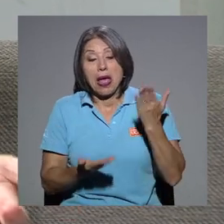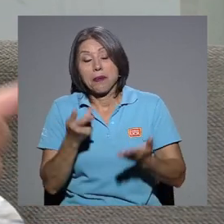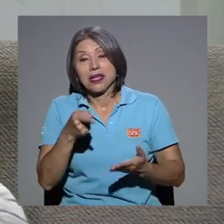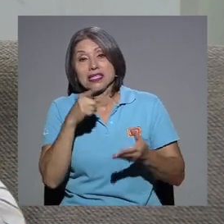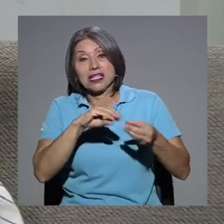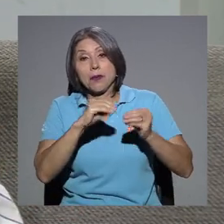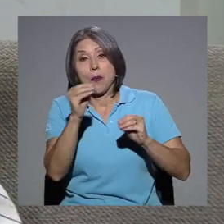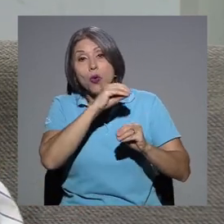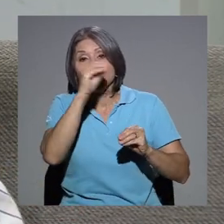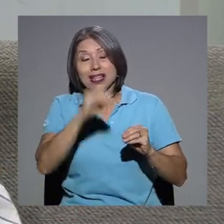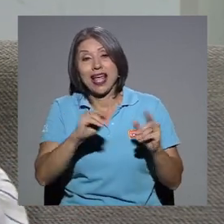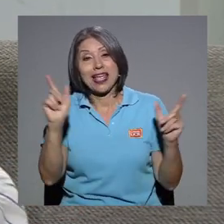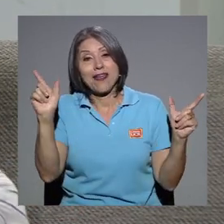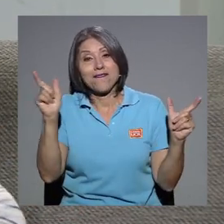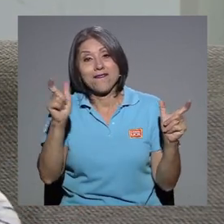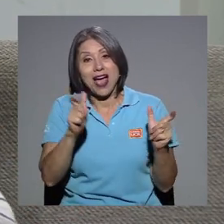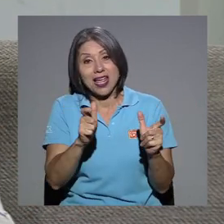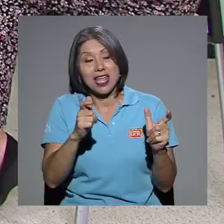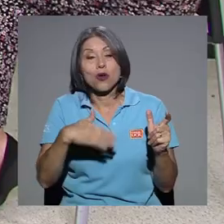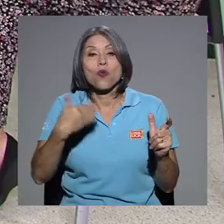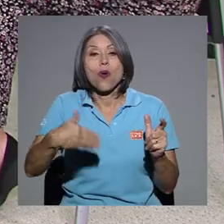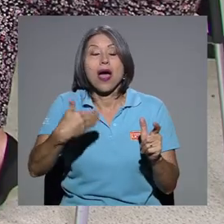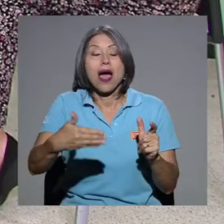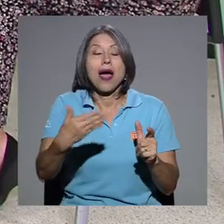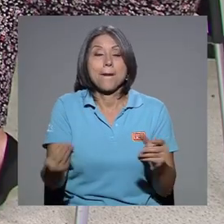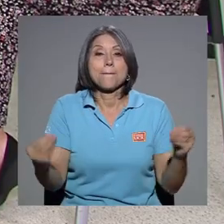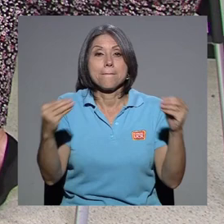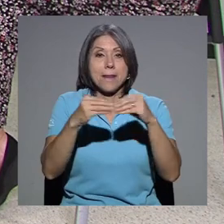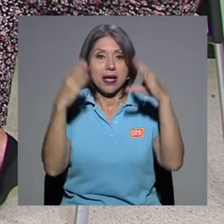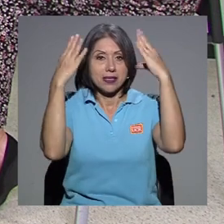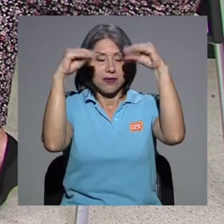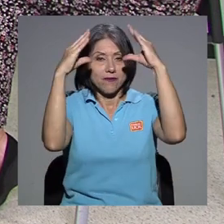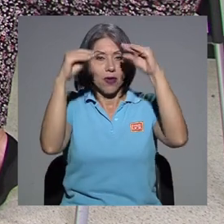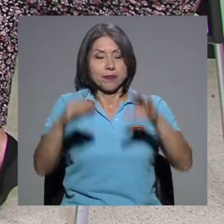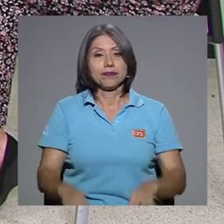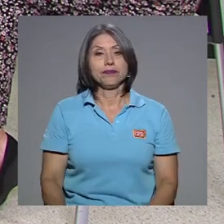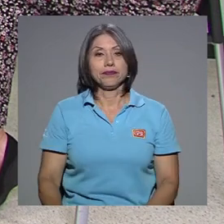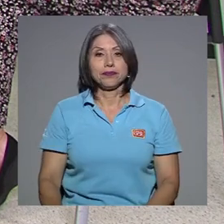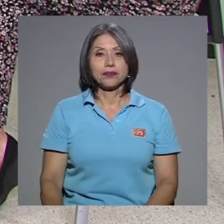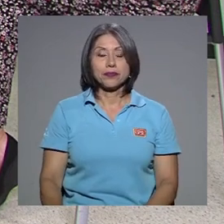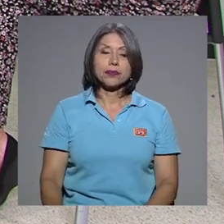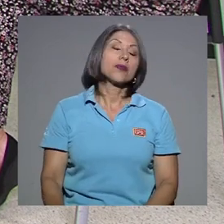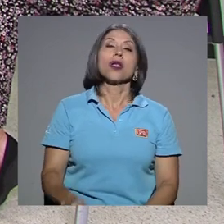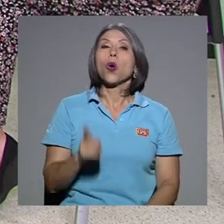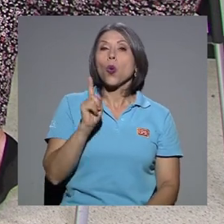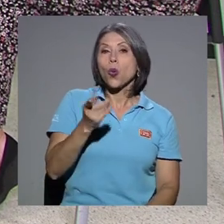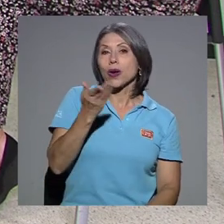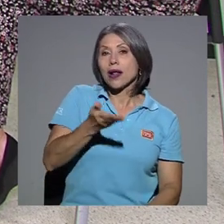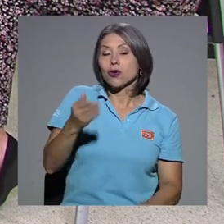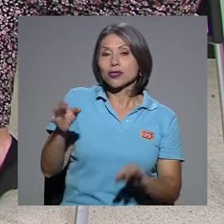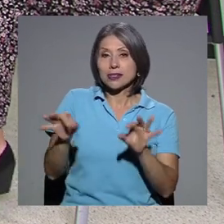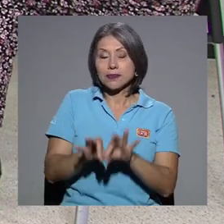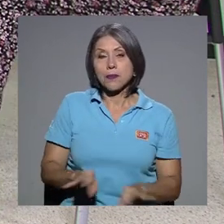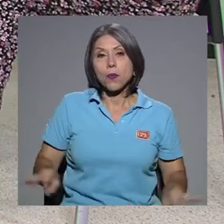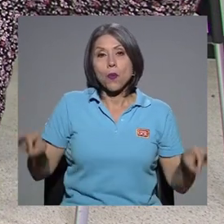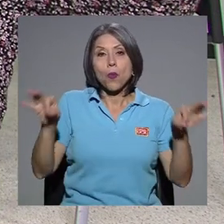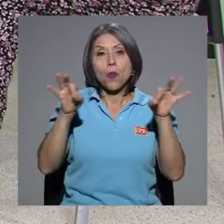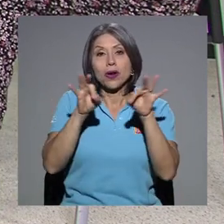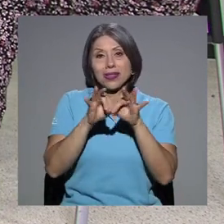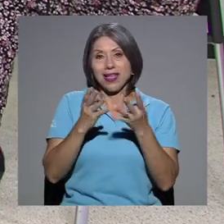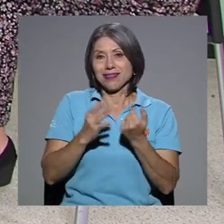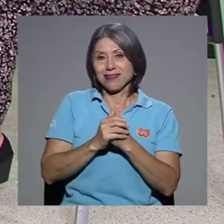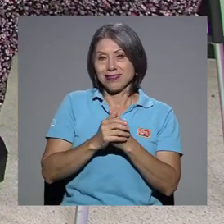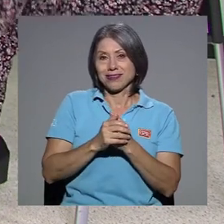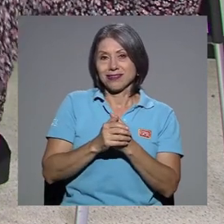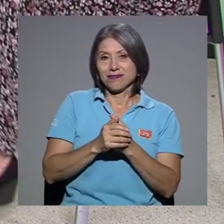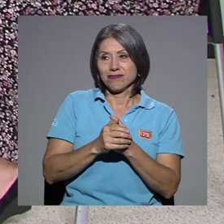baje cuando estemos avanzando con más información. Una de las cosas importantes es que la gente